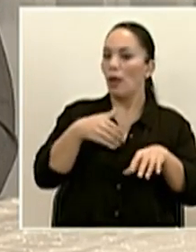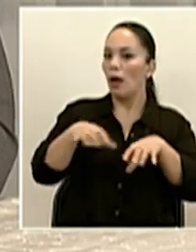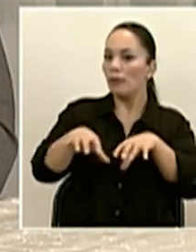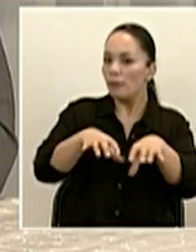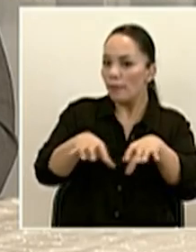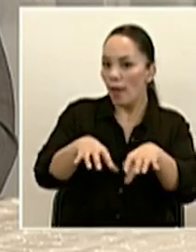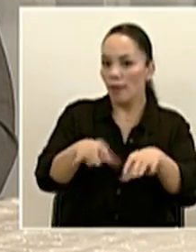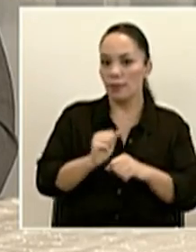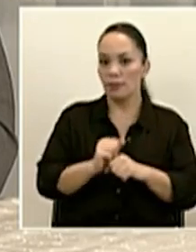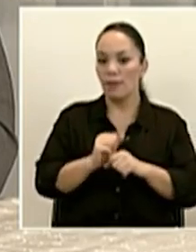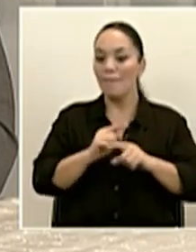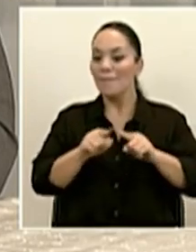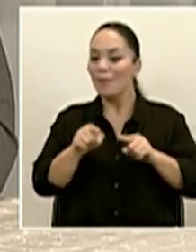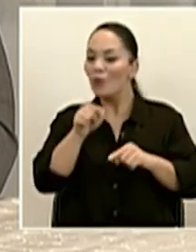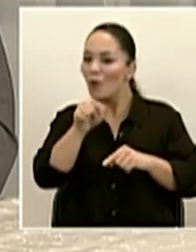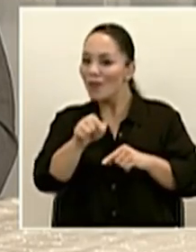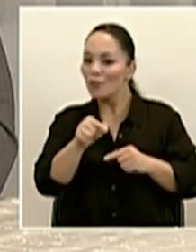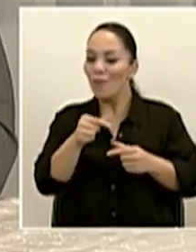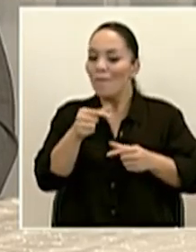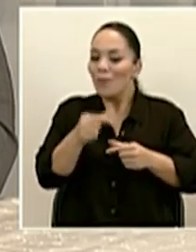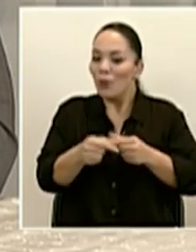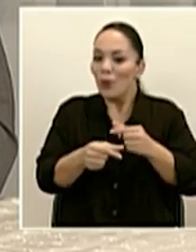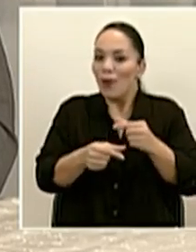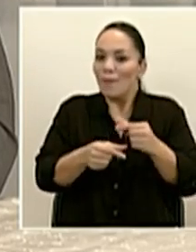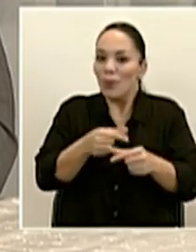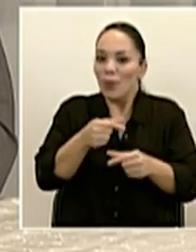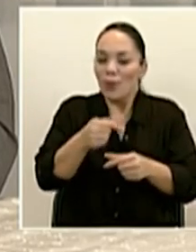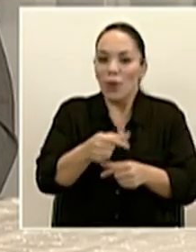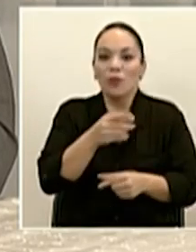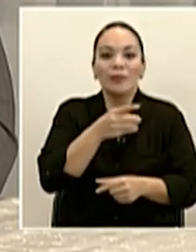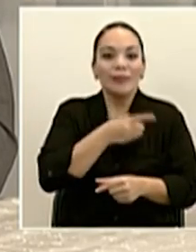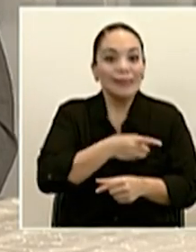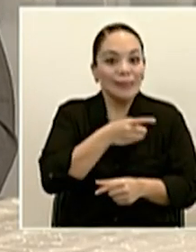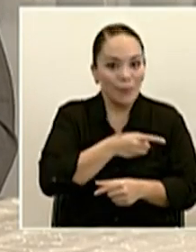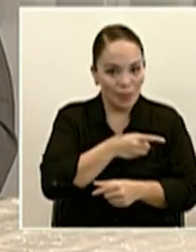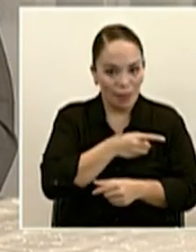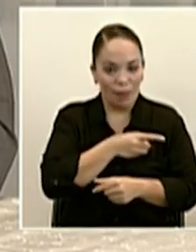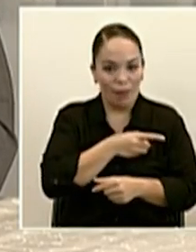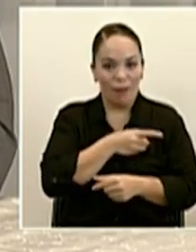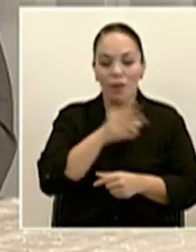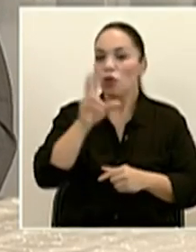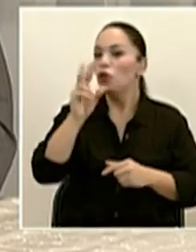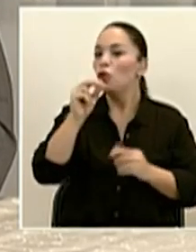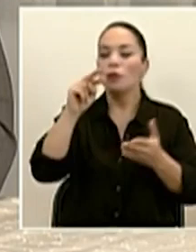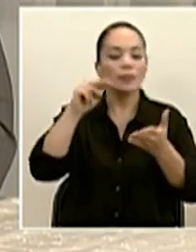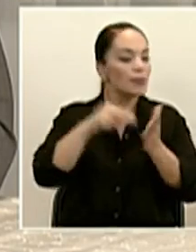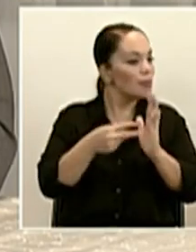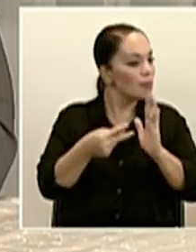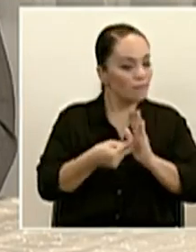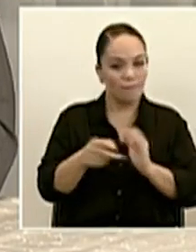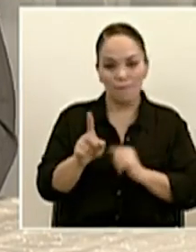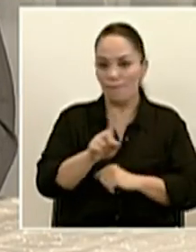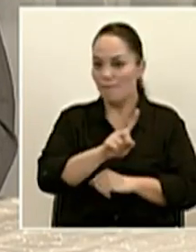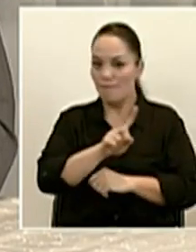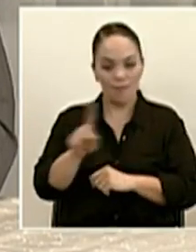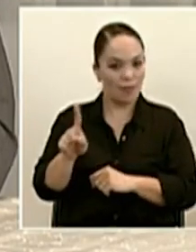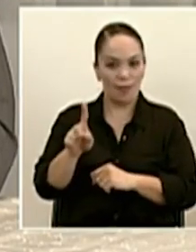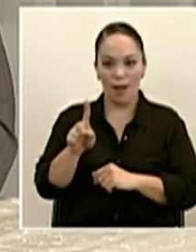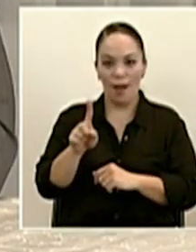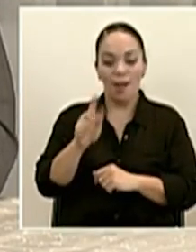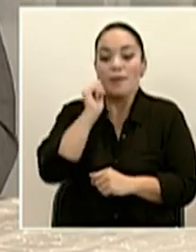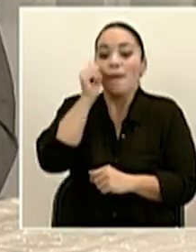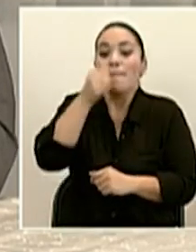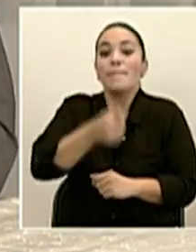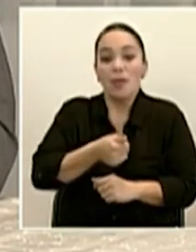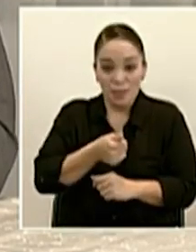he dicho, esto es de una forma gradual y disciplinada. No significa, y subrayo eso, no significa que a partir